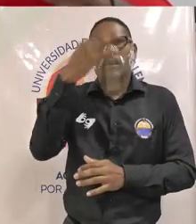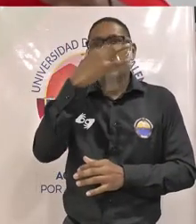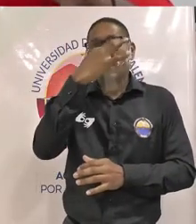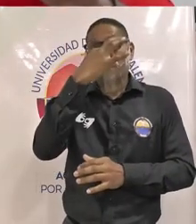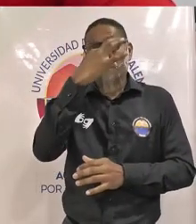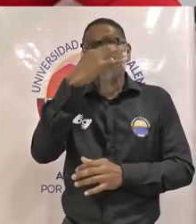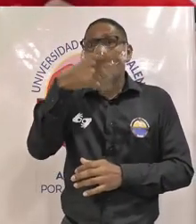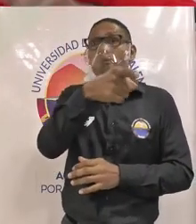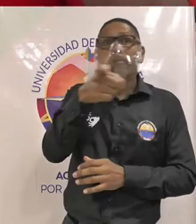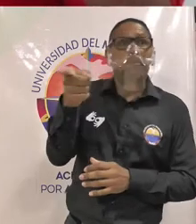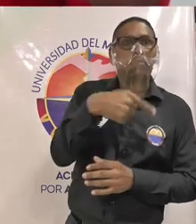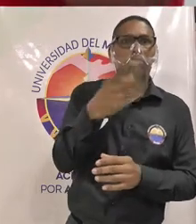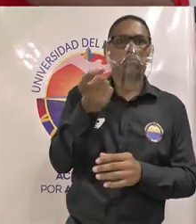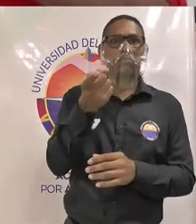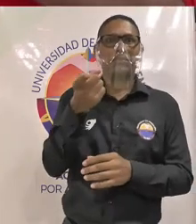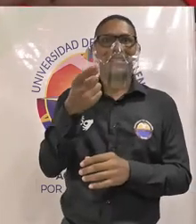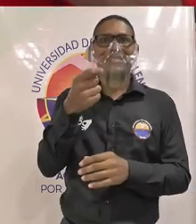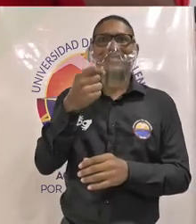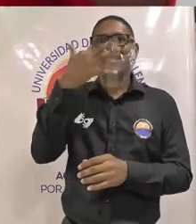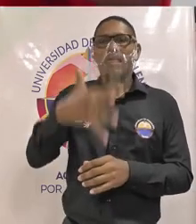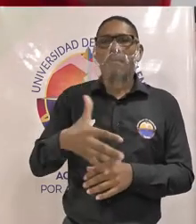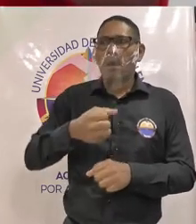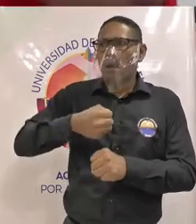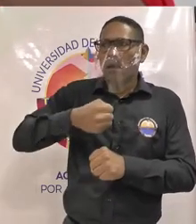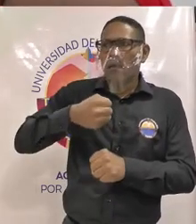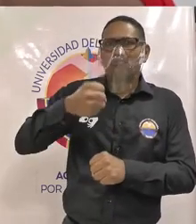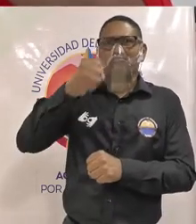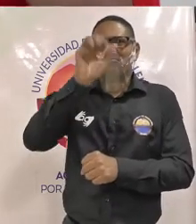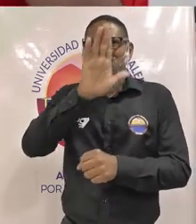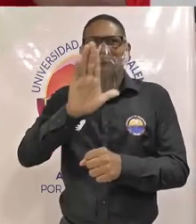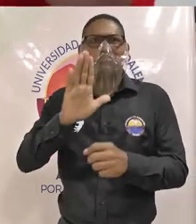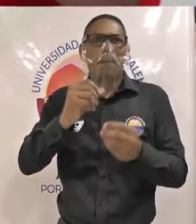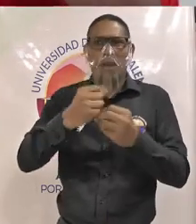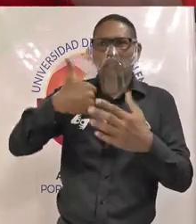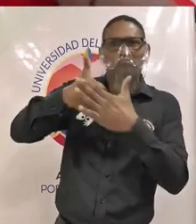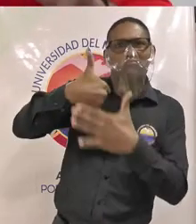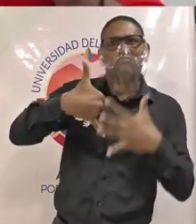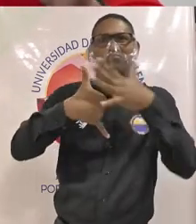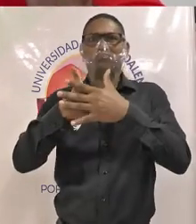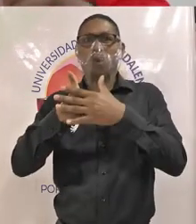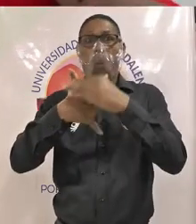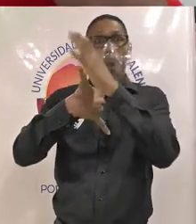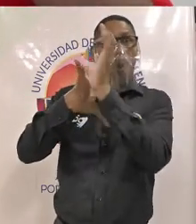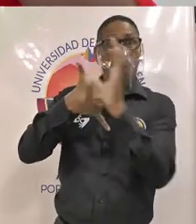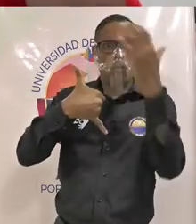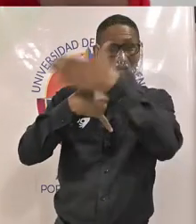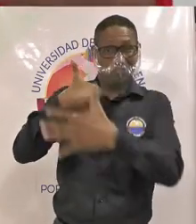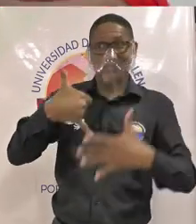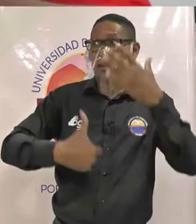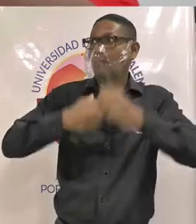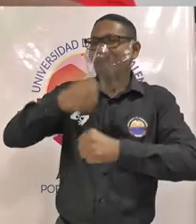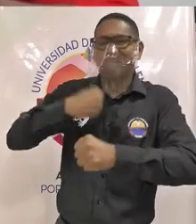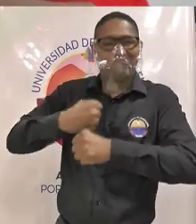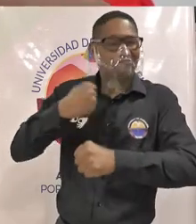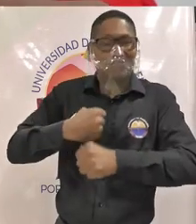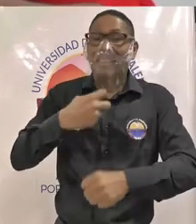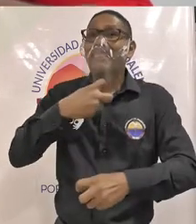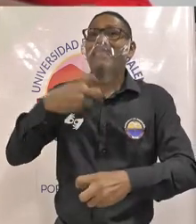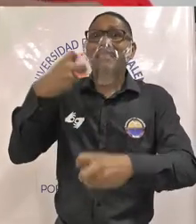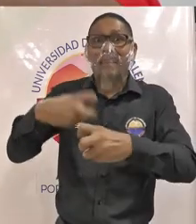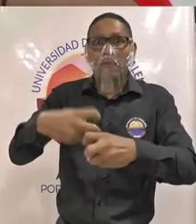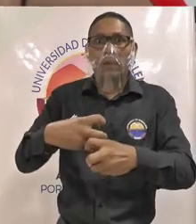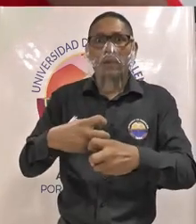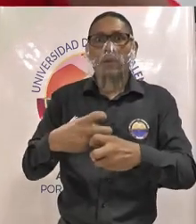desempleo que existe en la ciudad en el departamento y en Colombia en general lo cual nos permite a los estudiantes de la